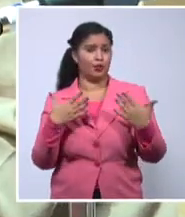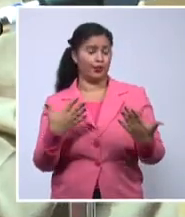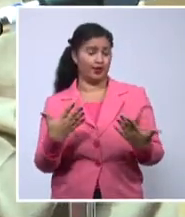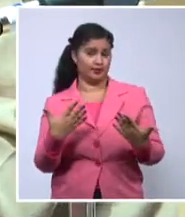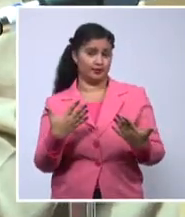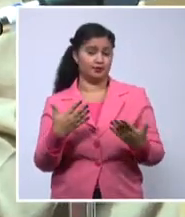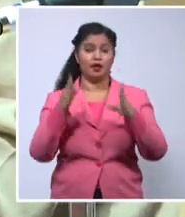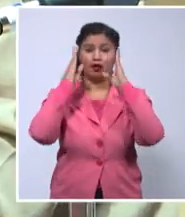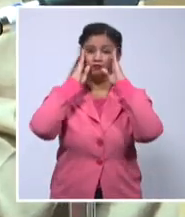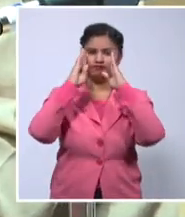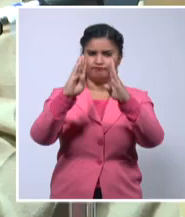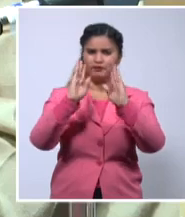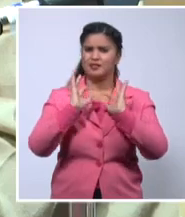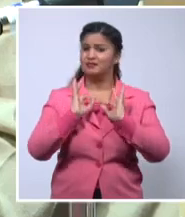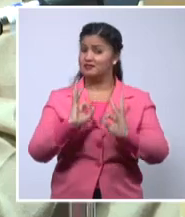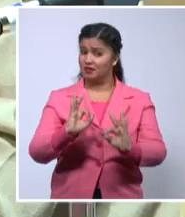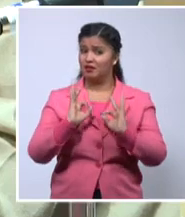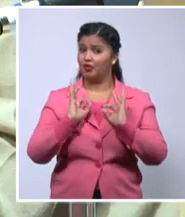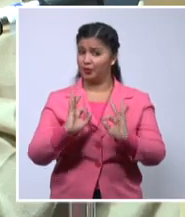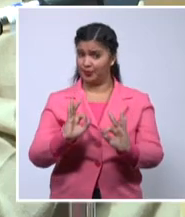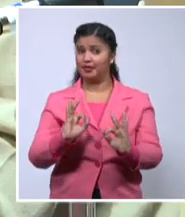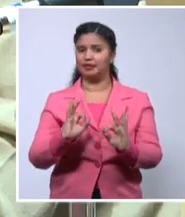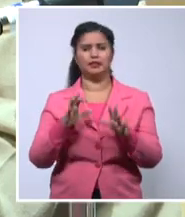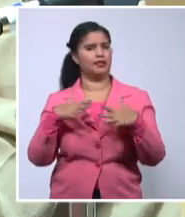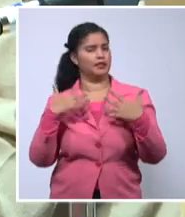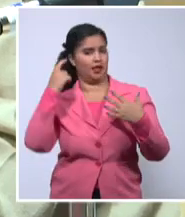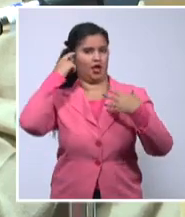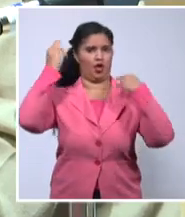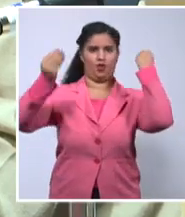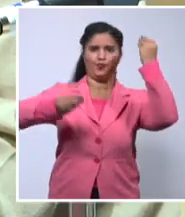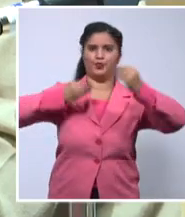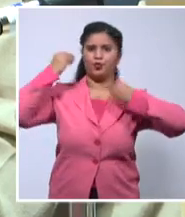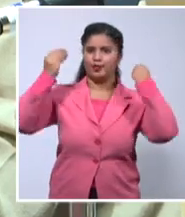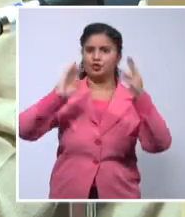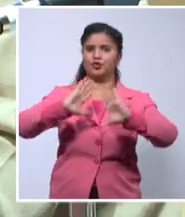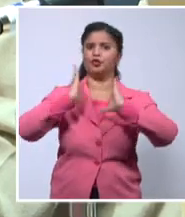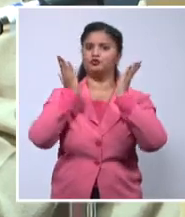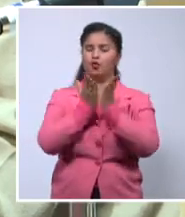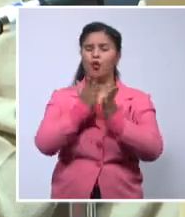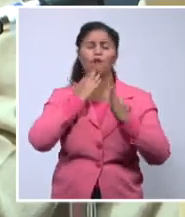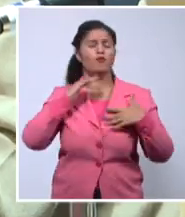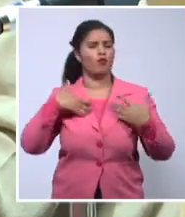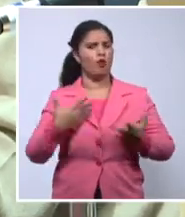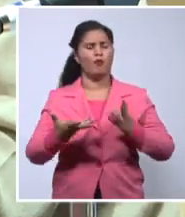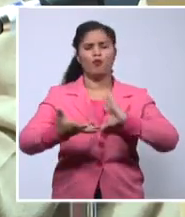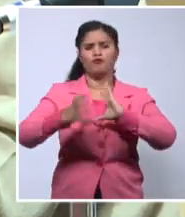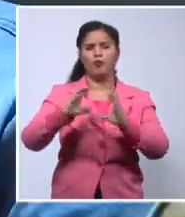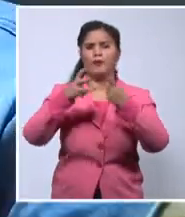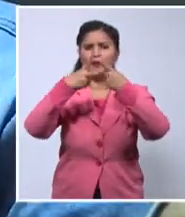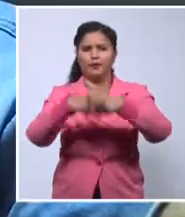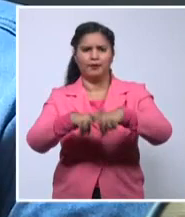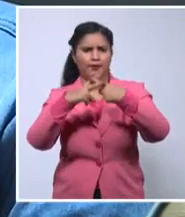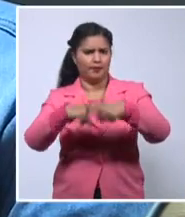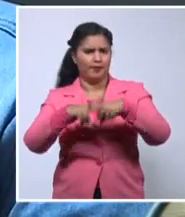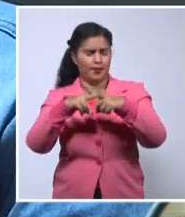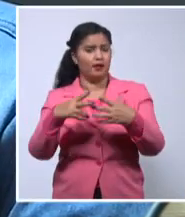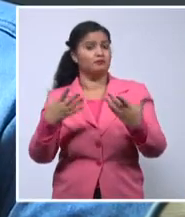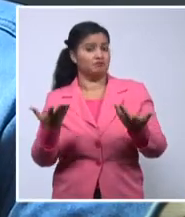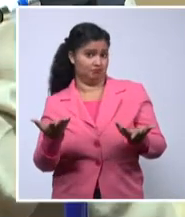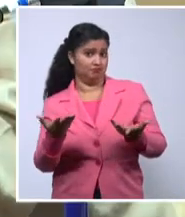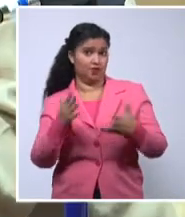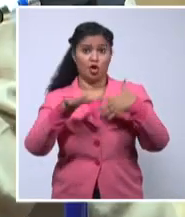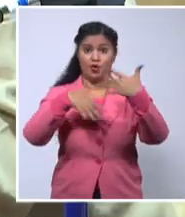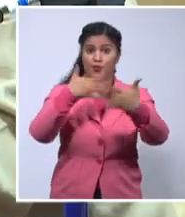permanentemente a las preocupaciones de los artistas con los cuales trabajan, a los cuales representan. Nosotros